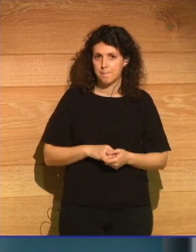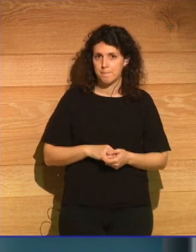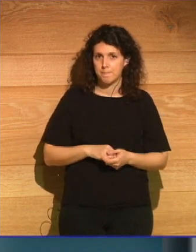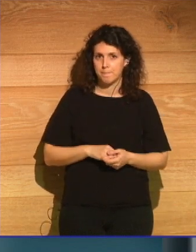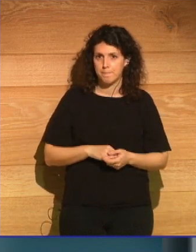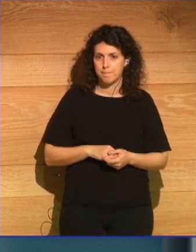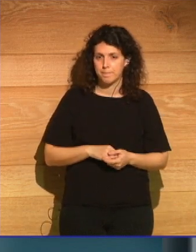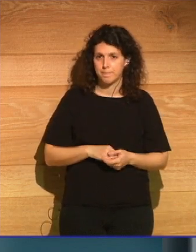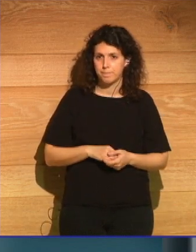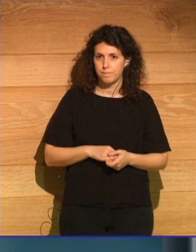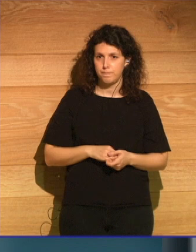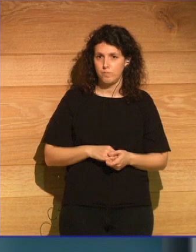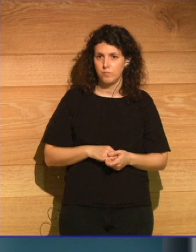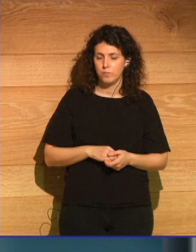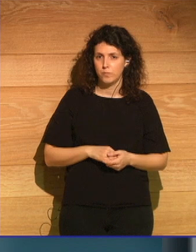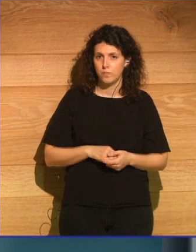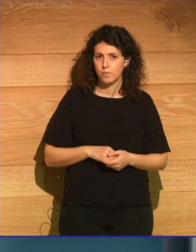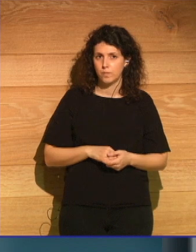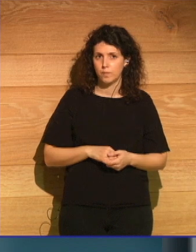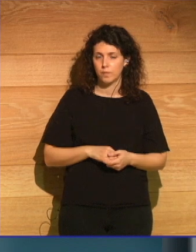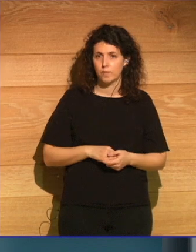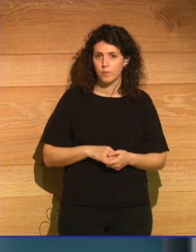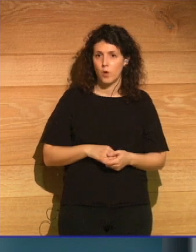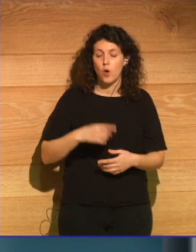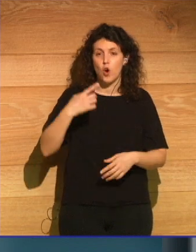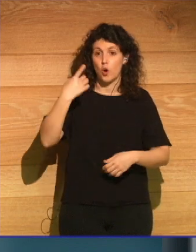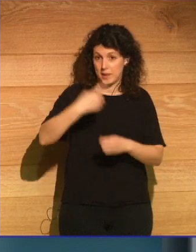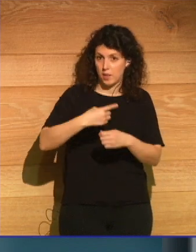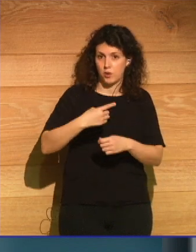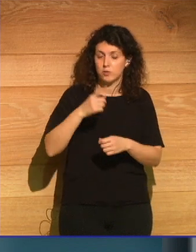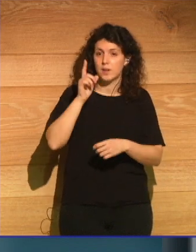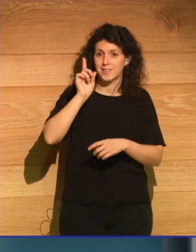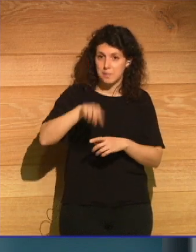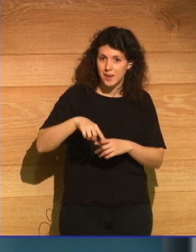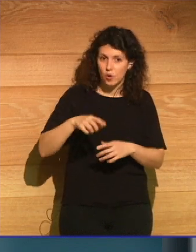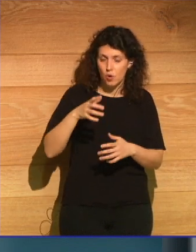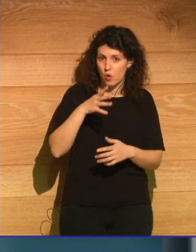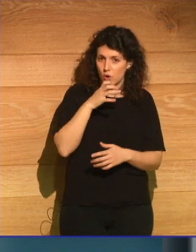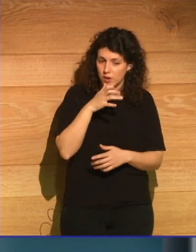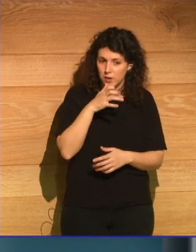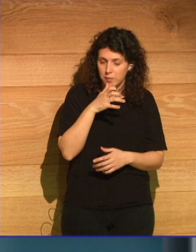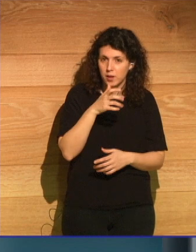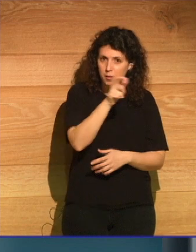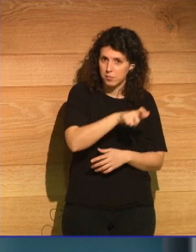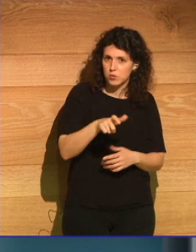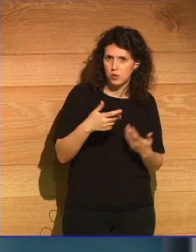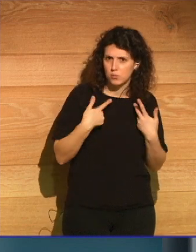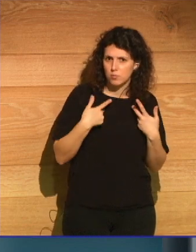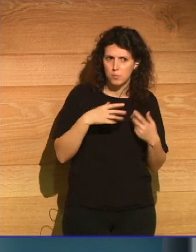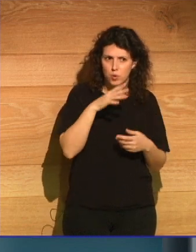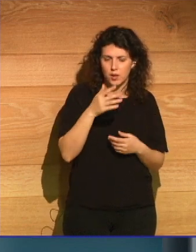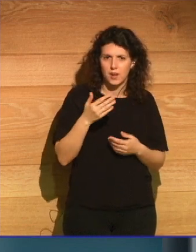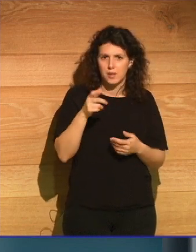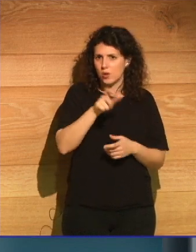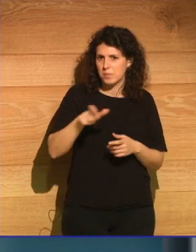y una obligación terrible para poner sobre los hombros de estas personas pero se les veía como desechables